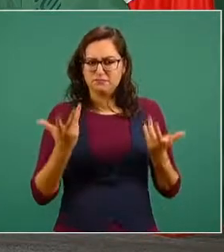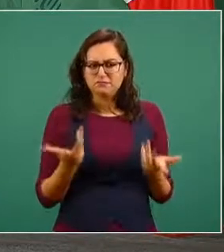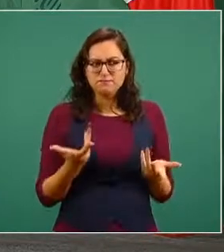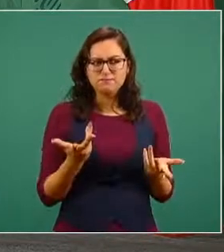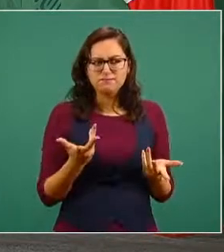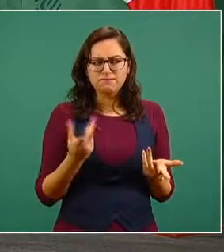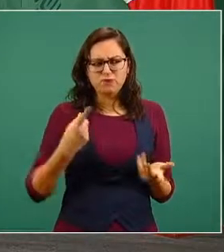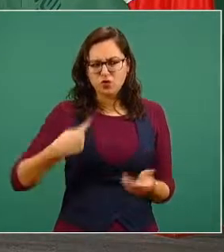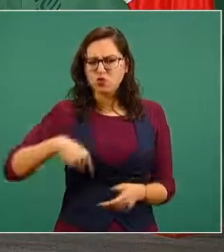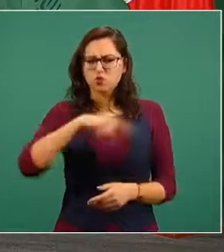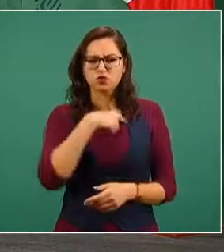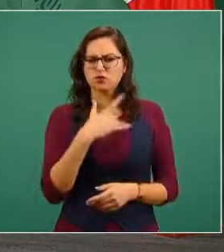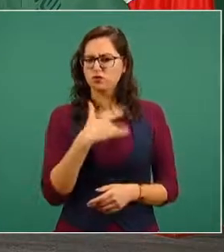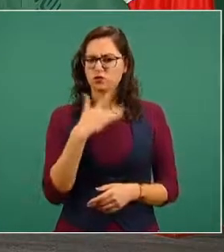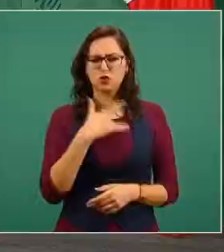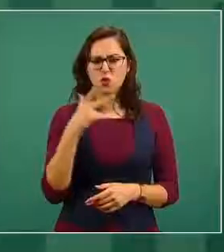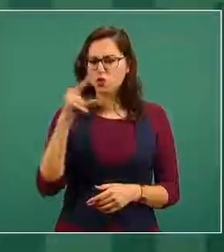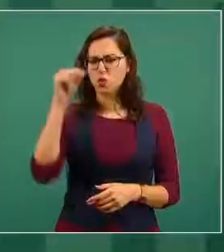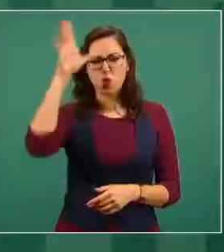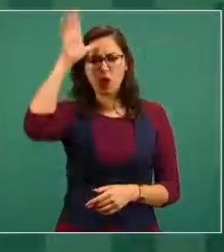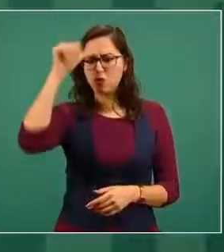nuestra inconformidad